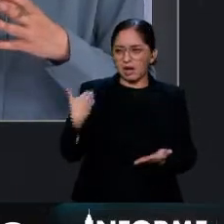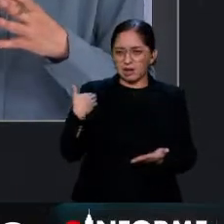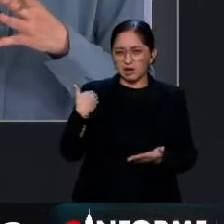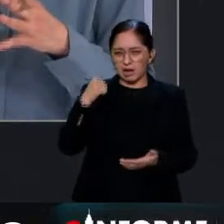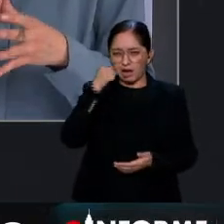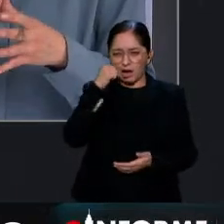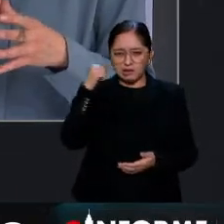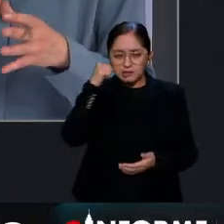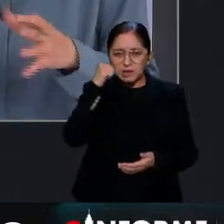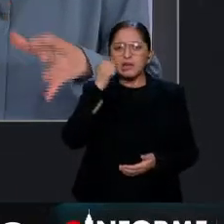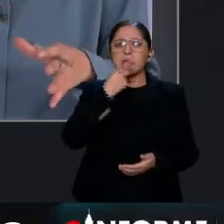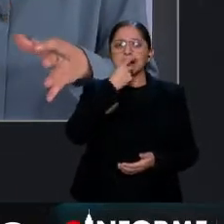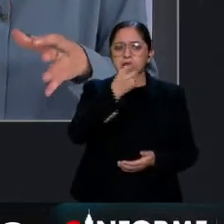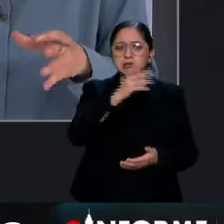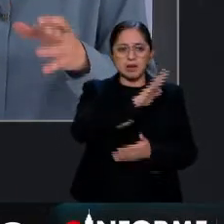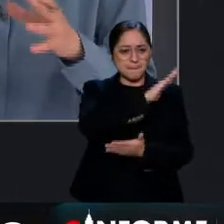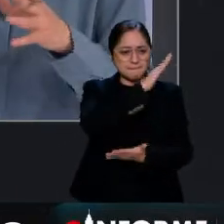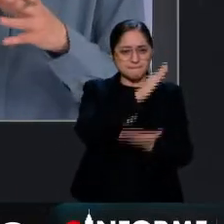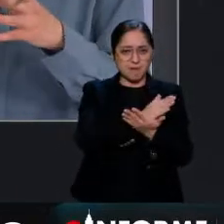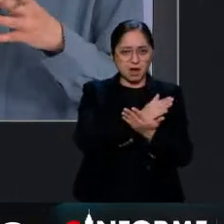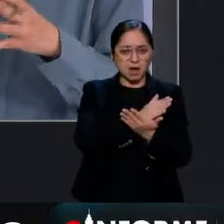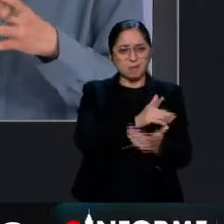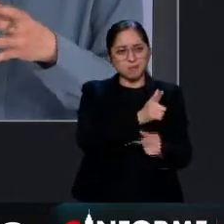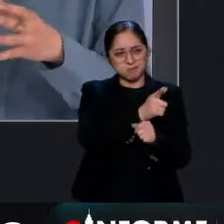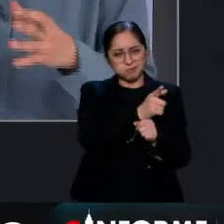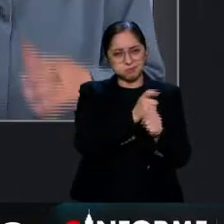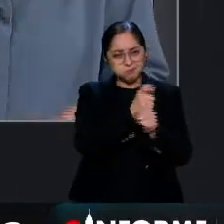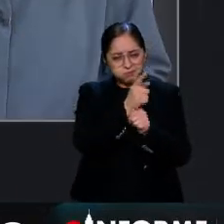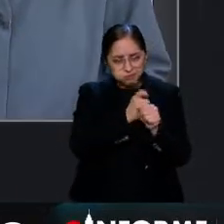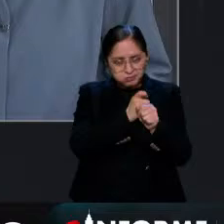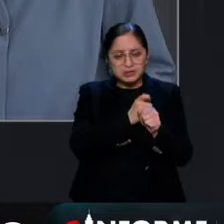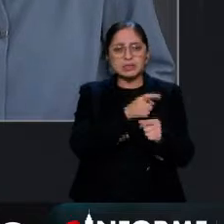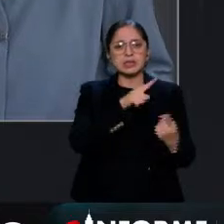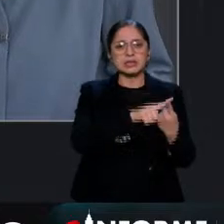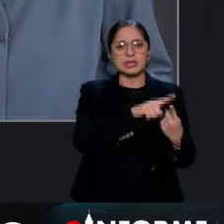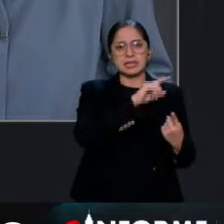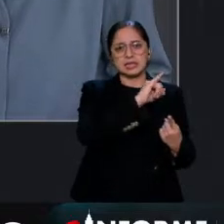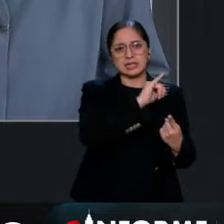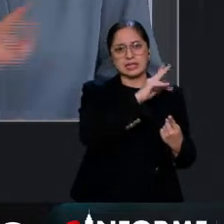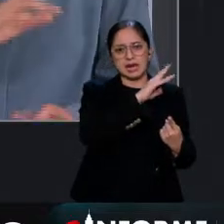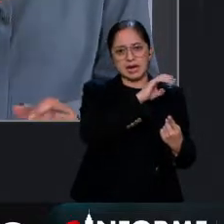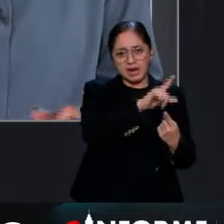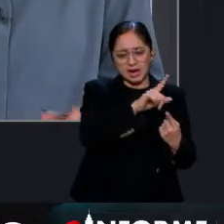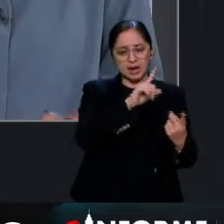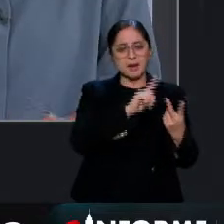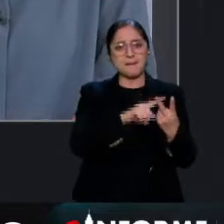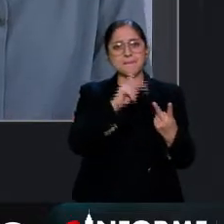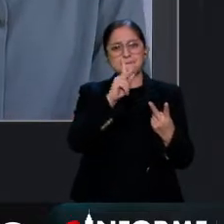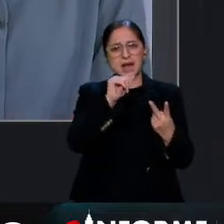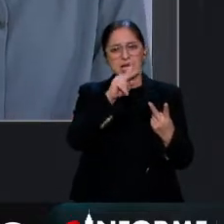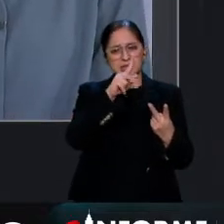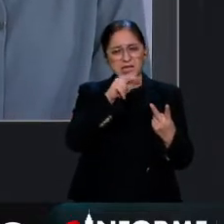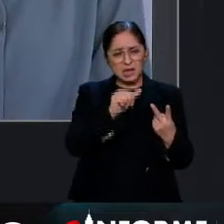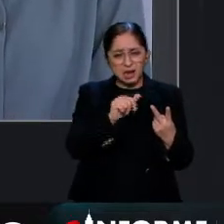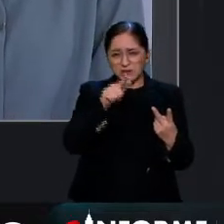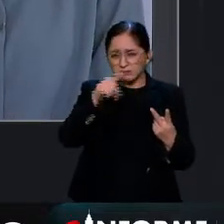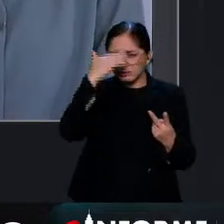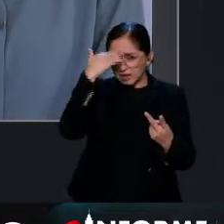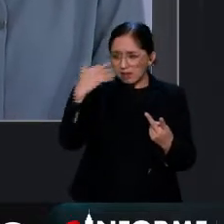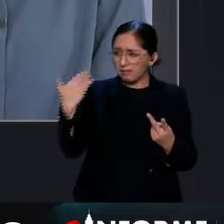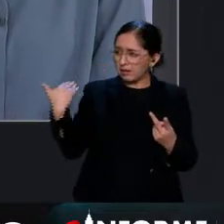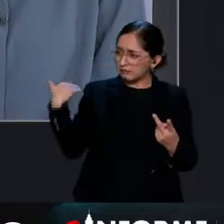alto al fuego entre israelíes y la yihad palestina después de días de enfrentamientos que